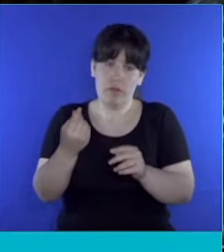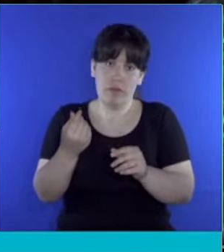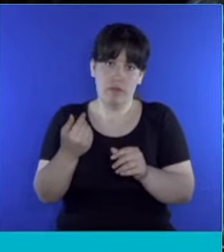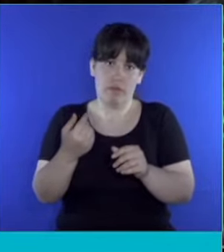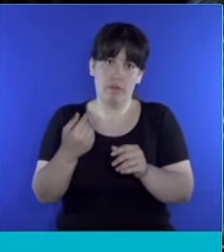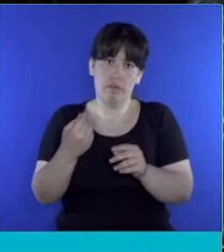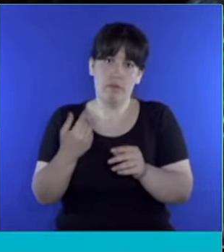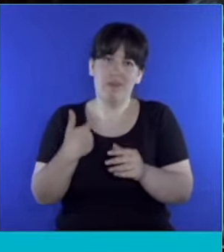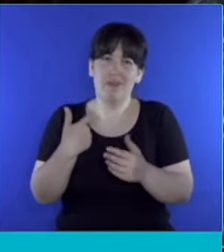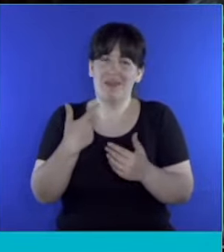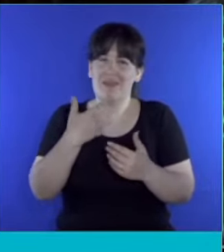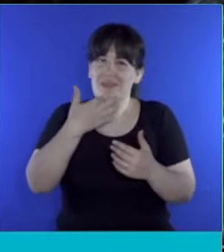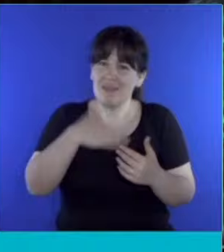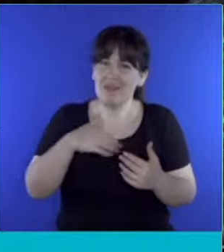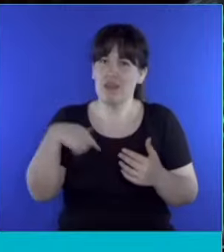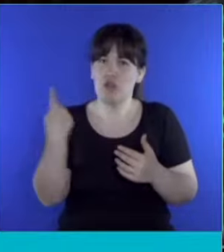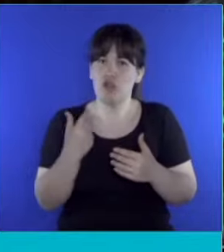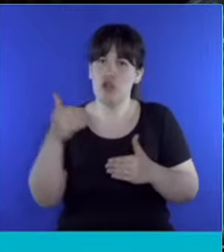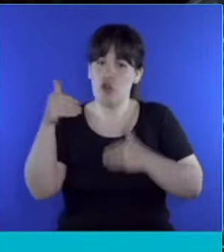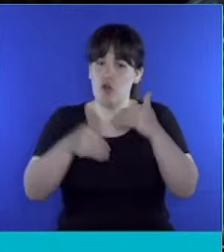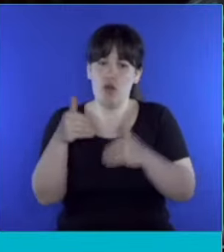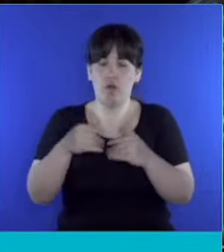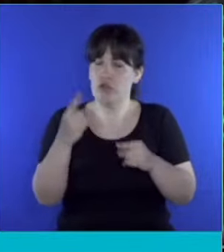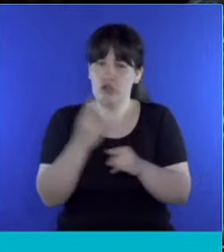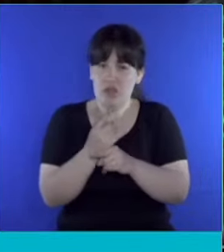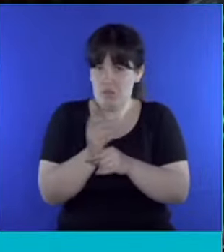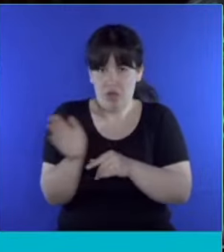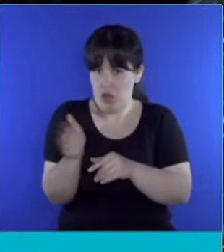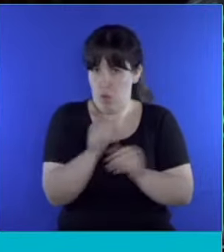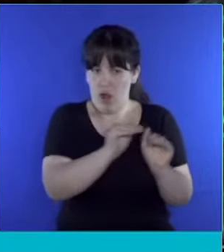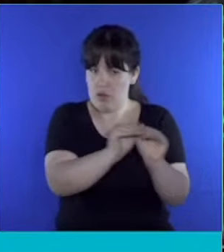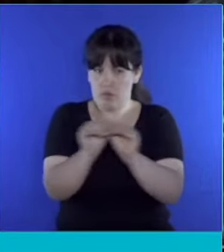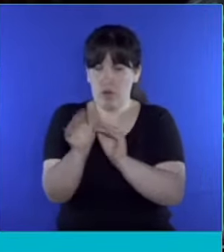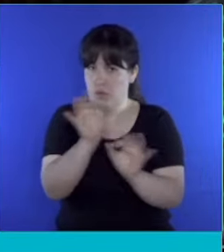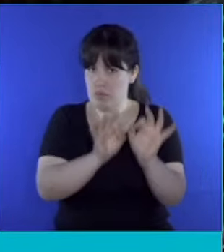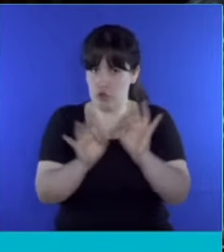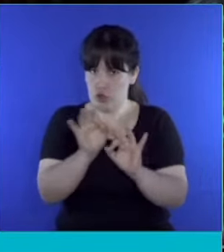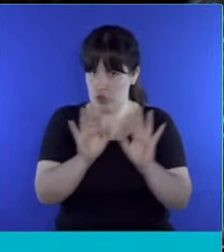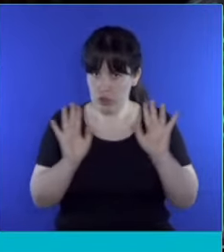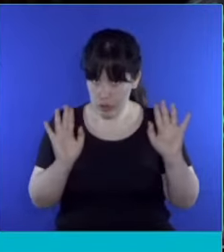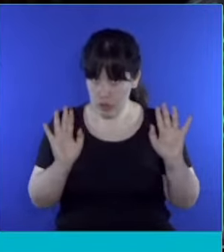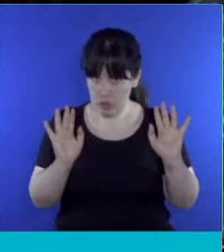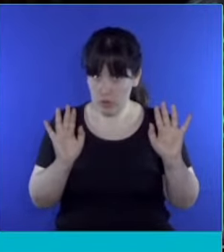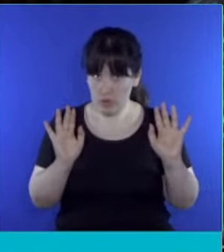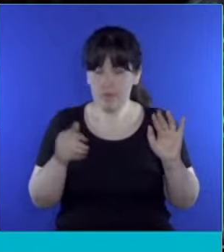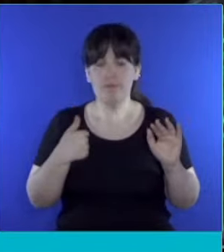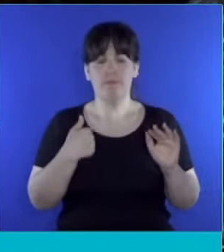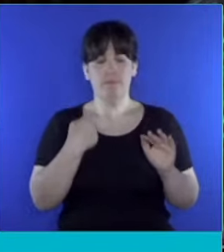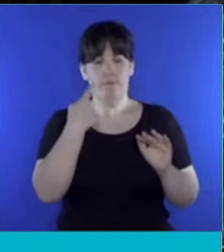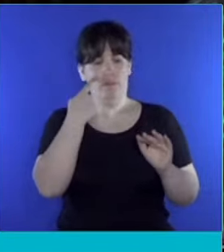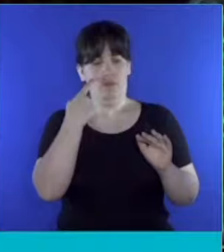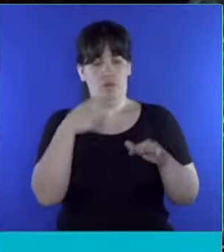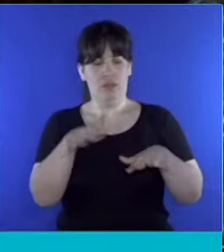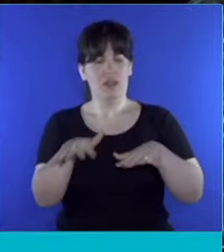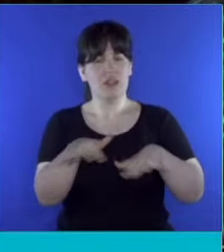se vea dirigido nuestro voto frente a cada proyecto. Y nos decimos, ¿estamos realmente ante una situación